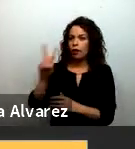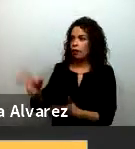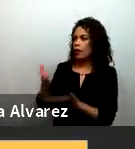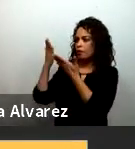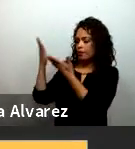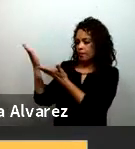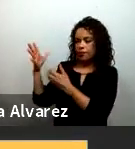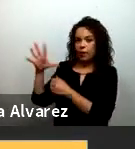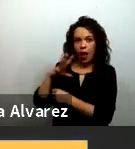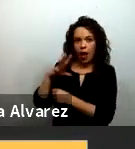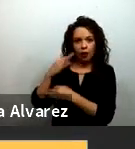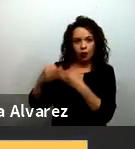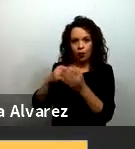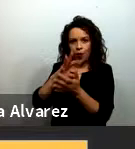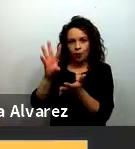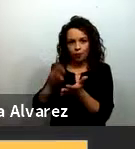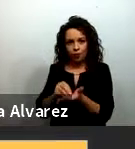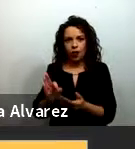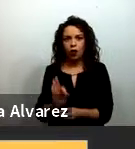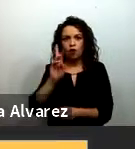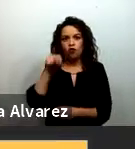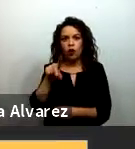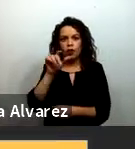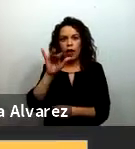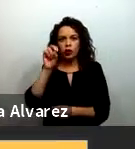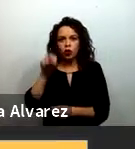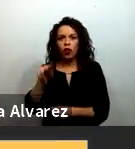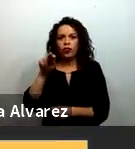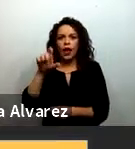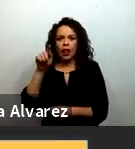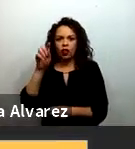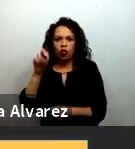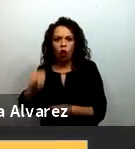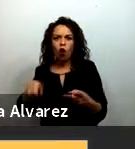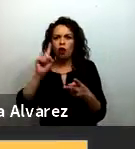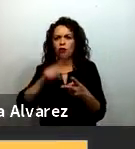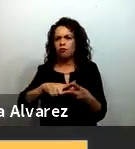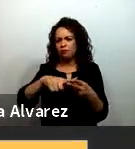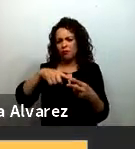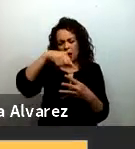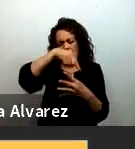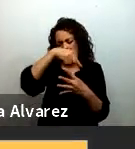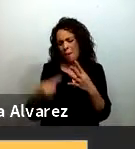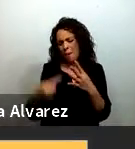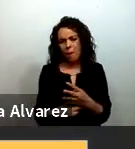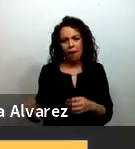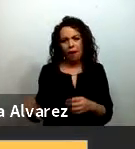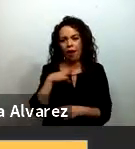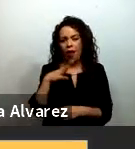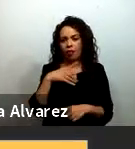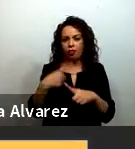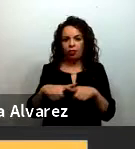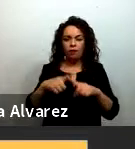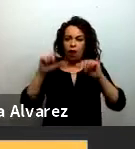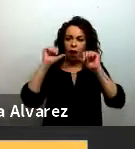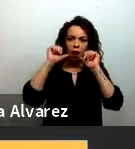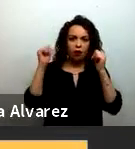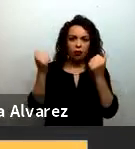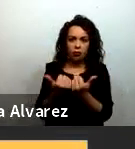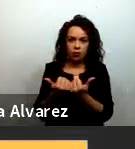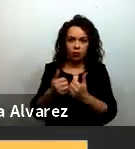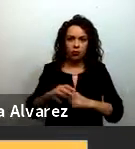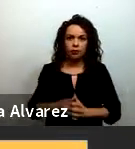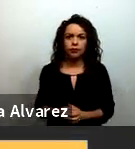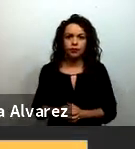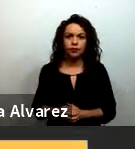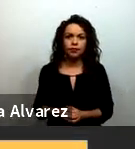de orientación del hospital infantil de méxico el instituto de formación humana para la primera infancia más infancia feliz mexicanos primero pro niños de la calle sabien seguridad afectiva y